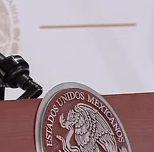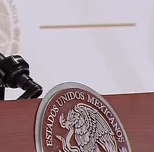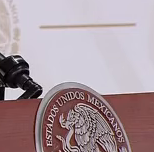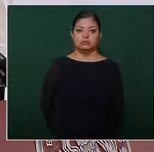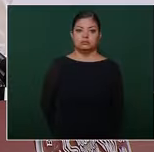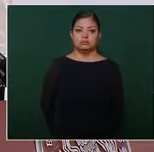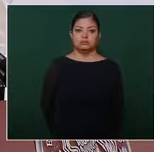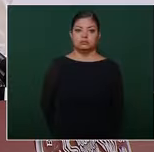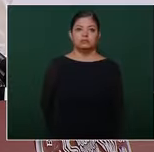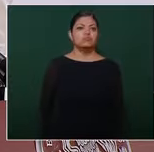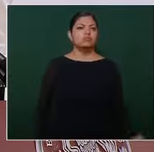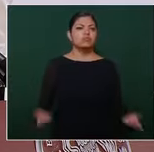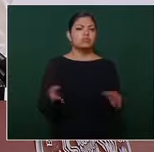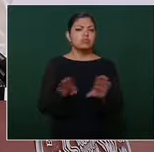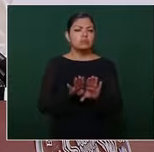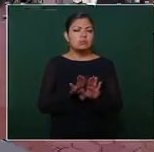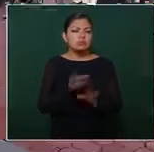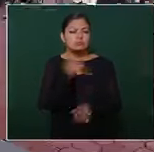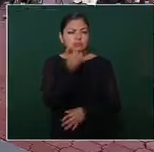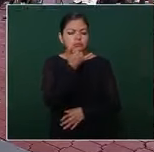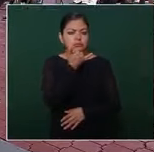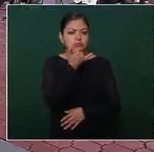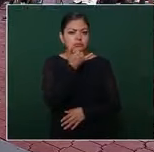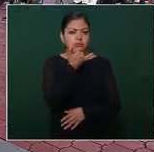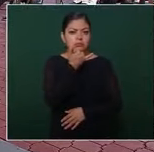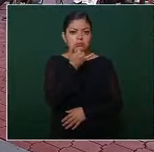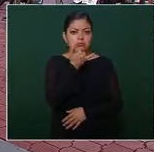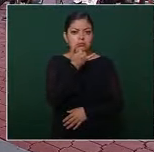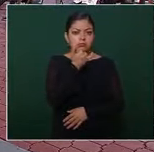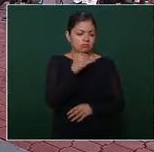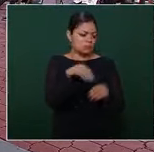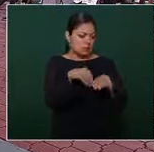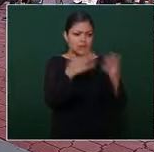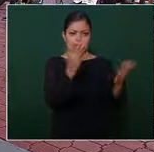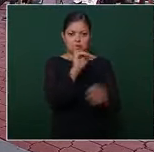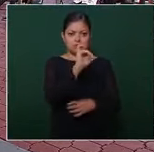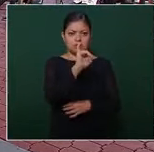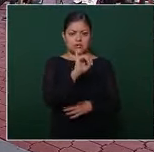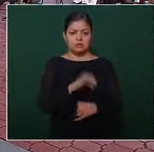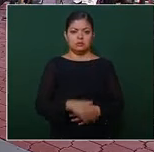¿cómo? sí claro que sí